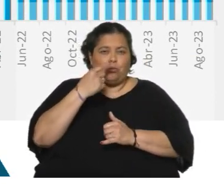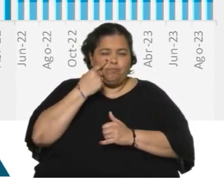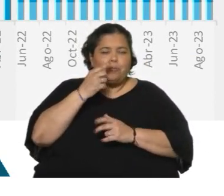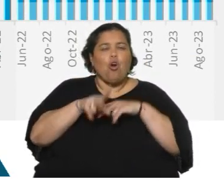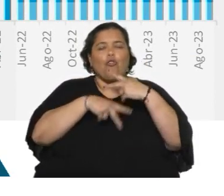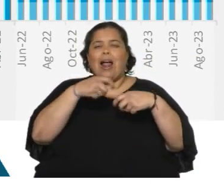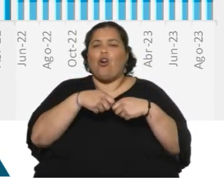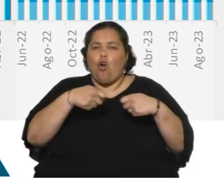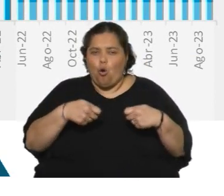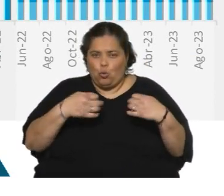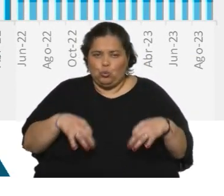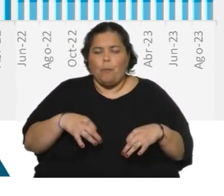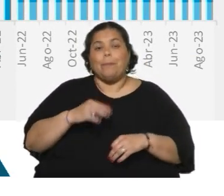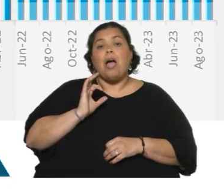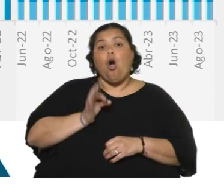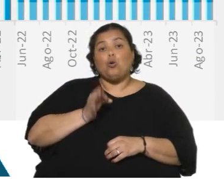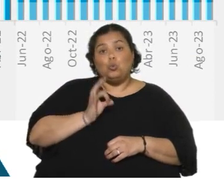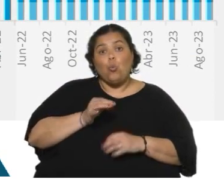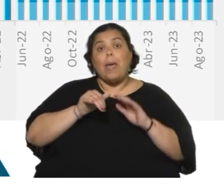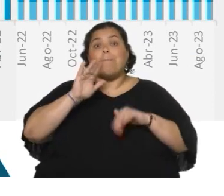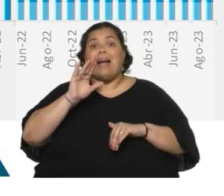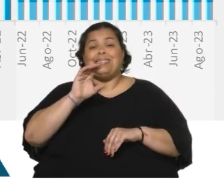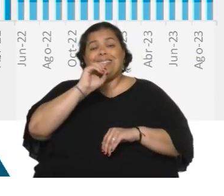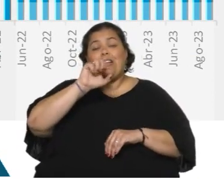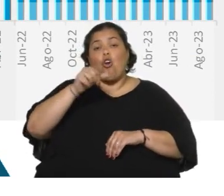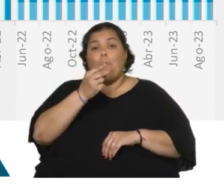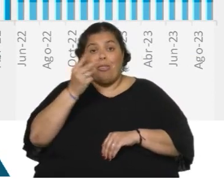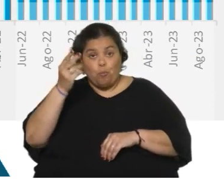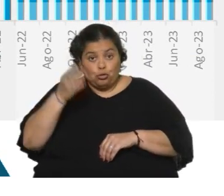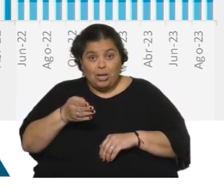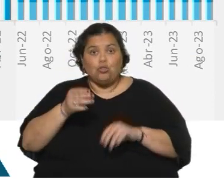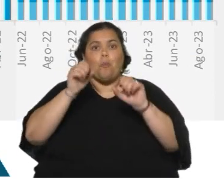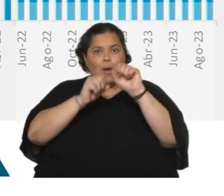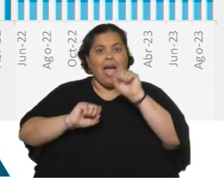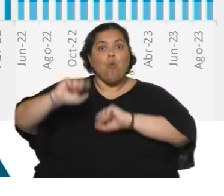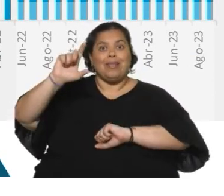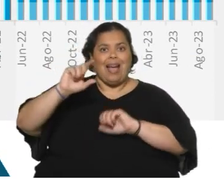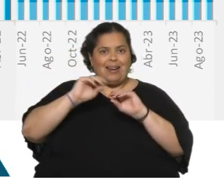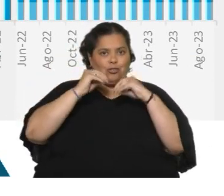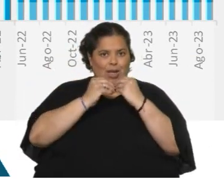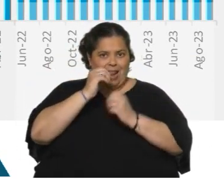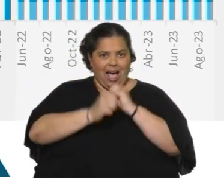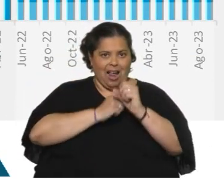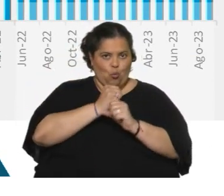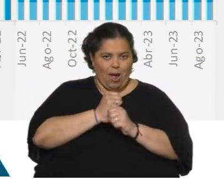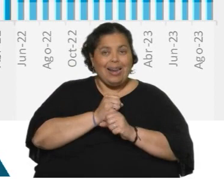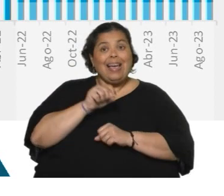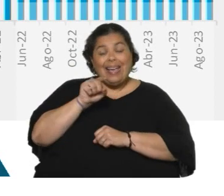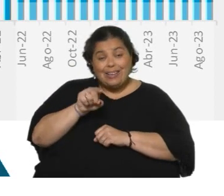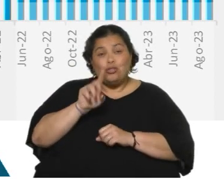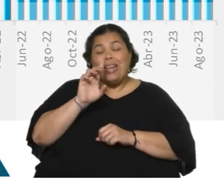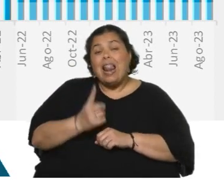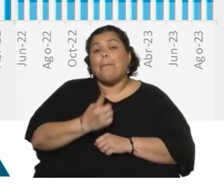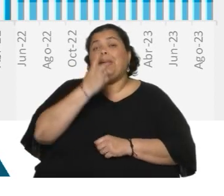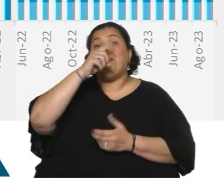conclusión. Decíamos que si octubre es más de 0,2 puede subir y lo haría por primera vez en 5 meses.